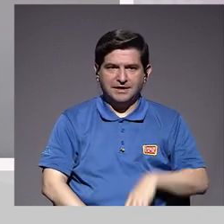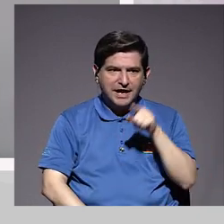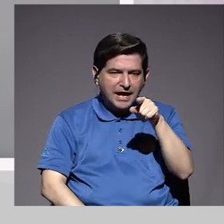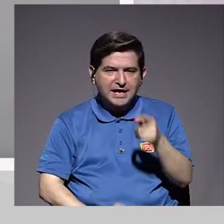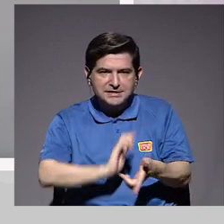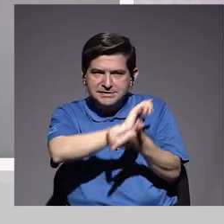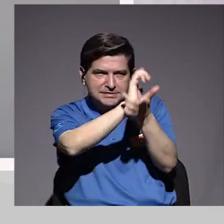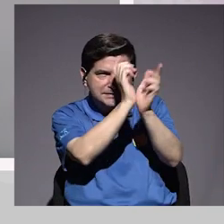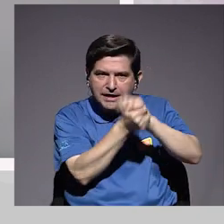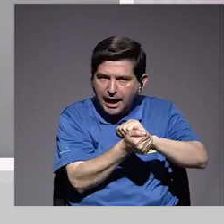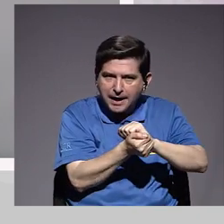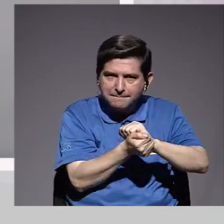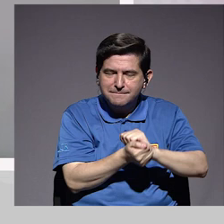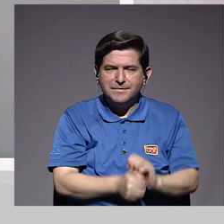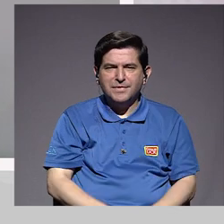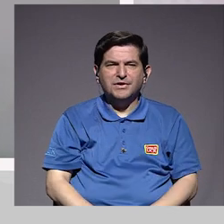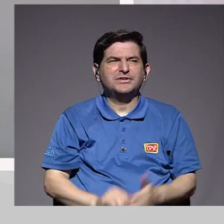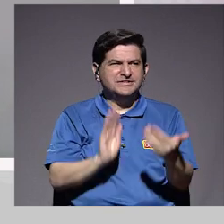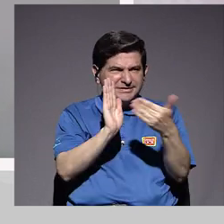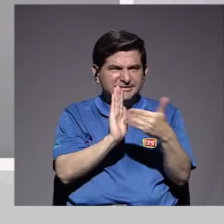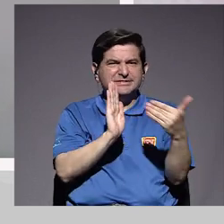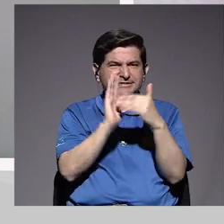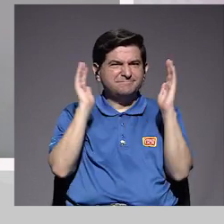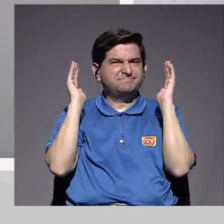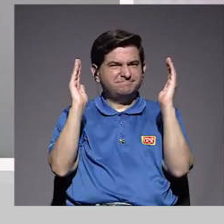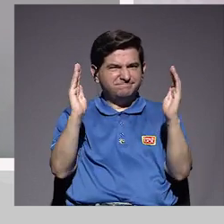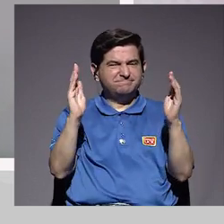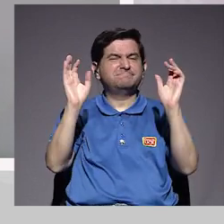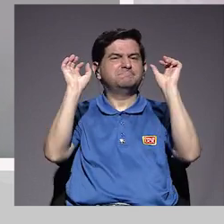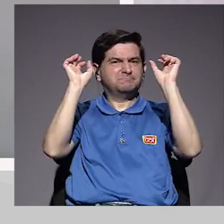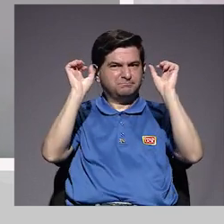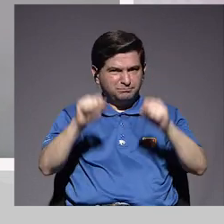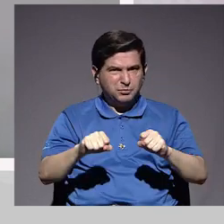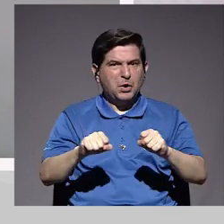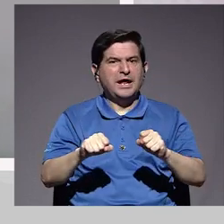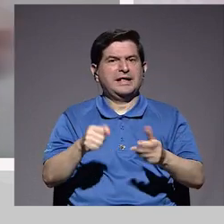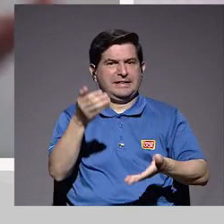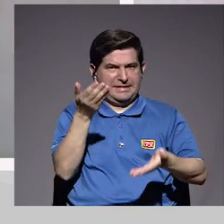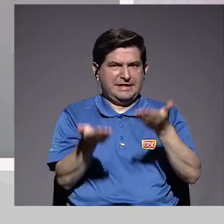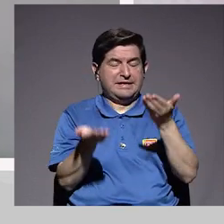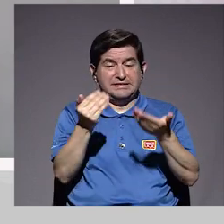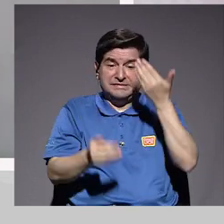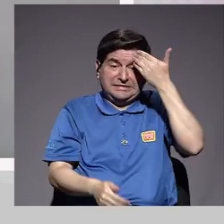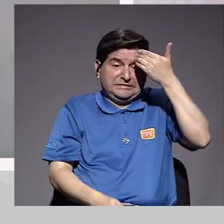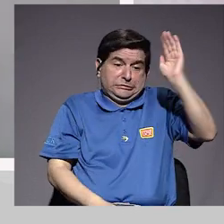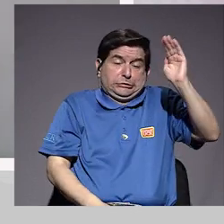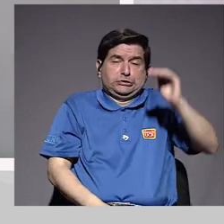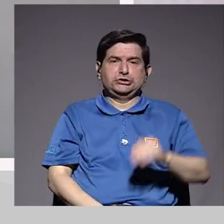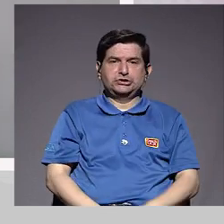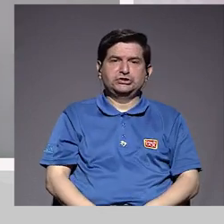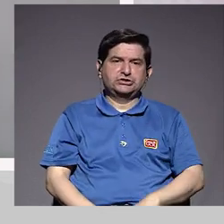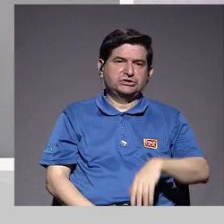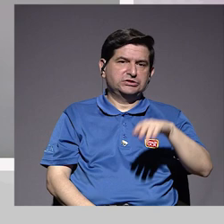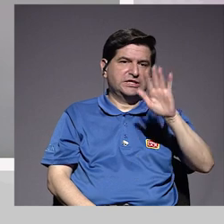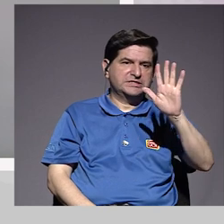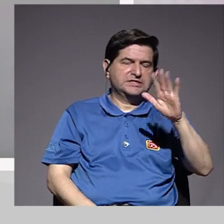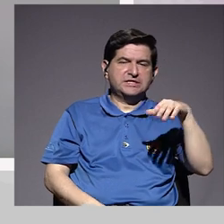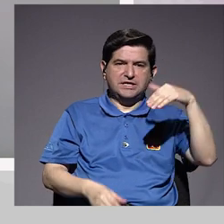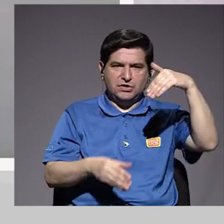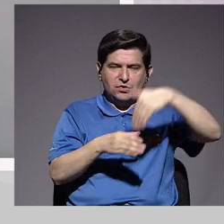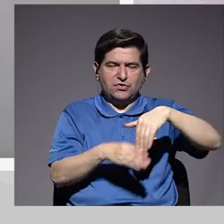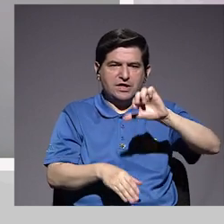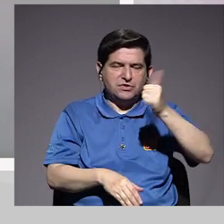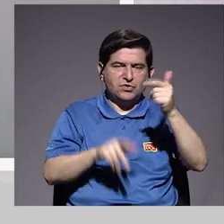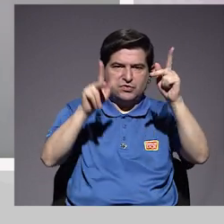ese giro, pues, siguen haciendo un trastorno grande. Frecuentemente, pues, no sé, tal vez 5 de cada 10